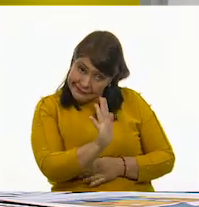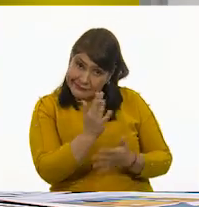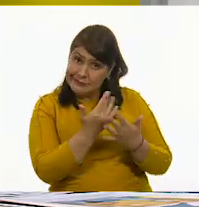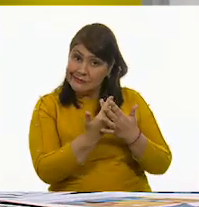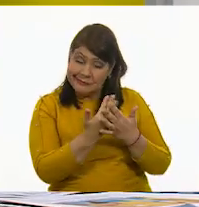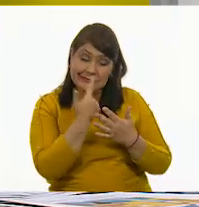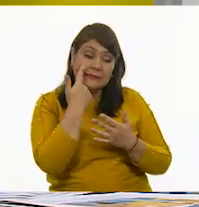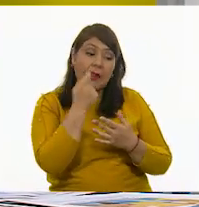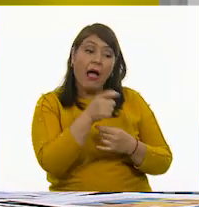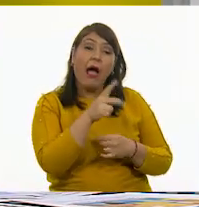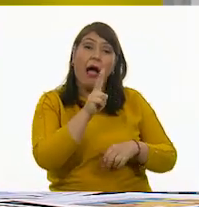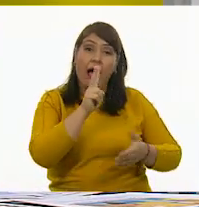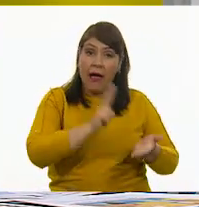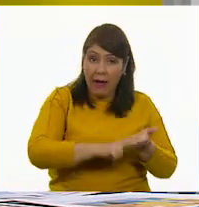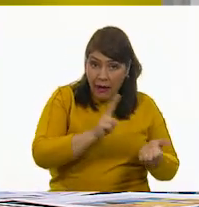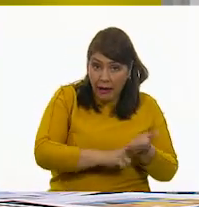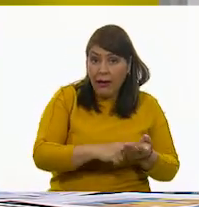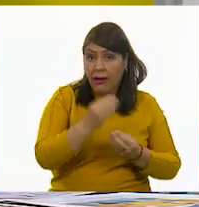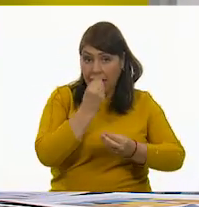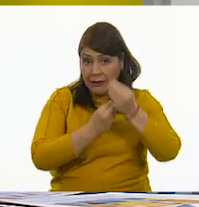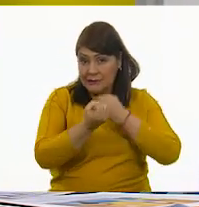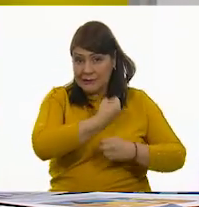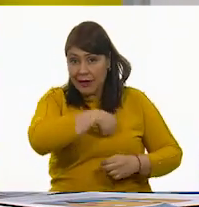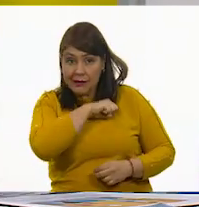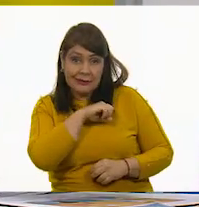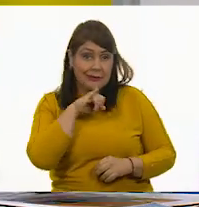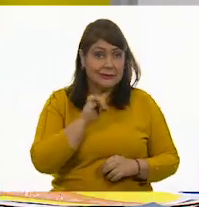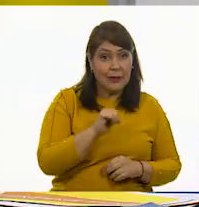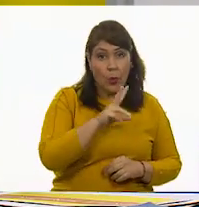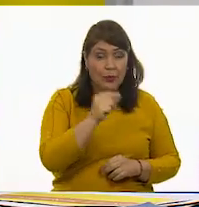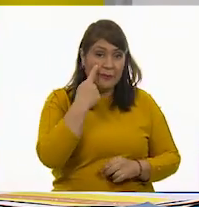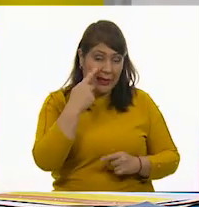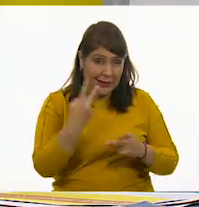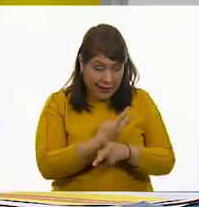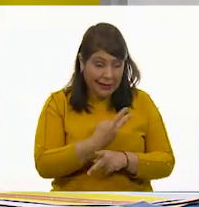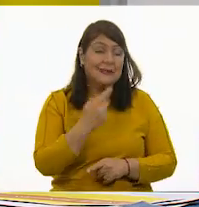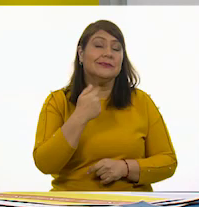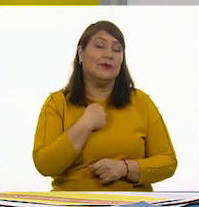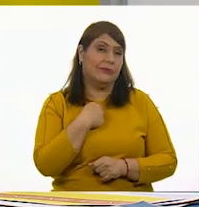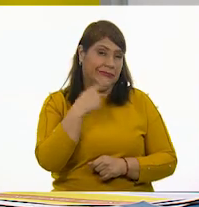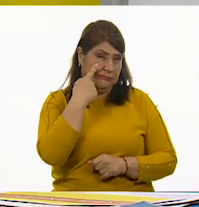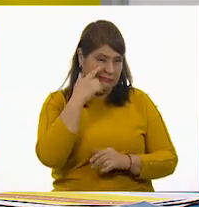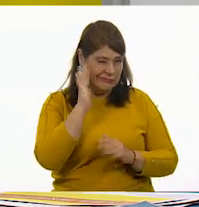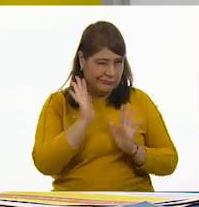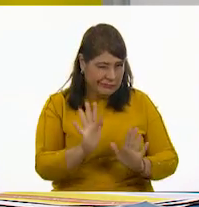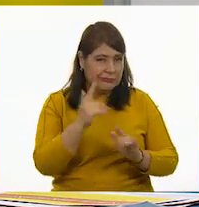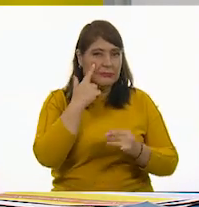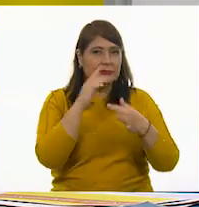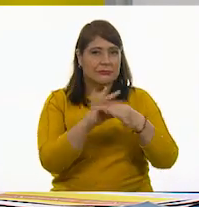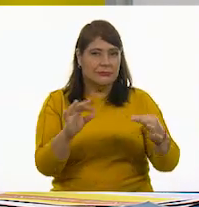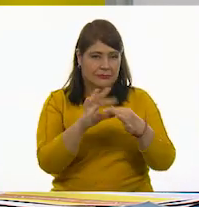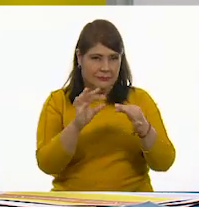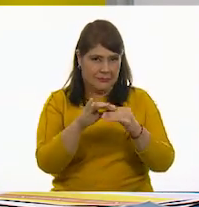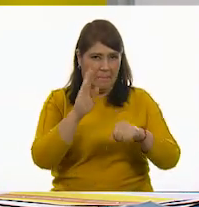nutrimental que tienen. Y ahí me gustaría mucho detenerme un poquito para poderlo comentar.